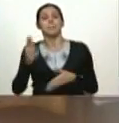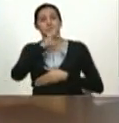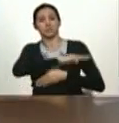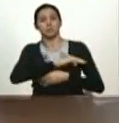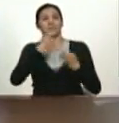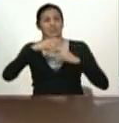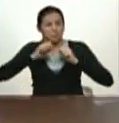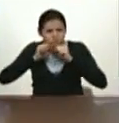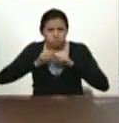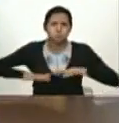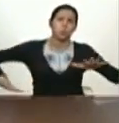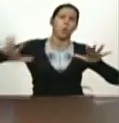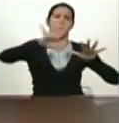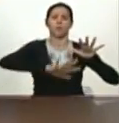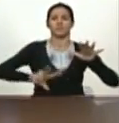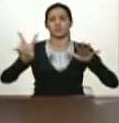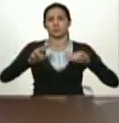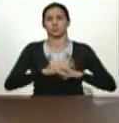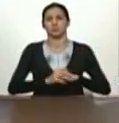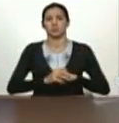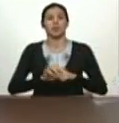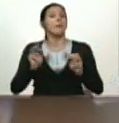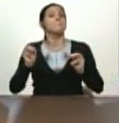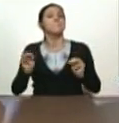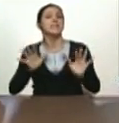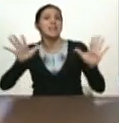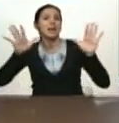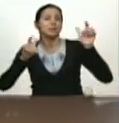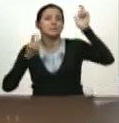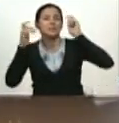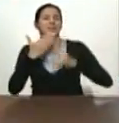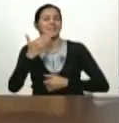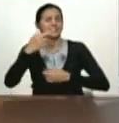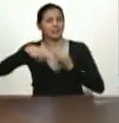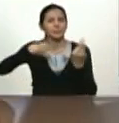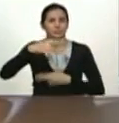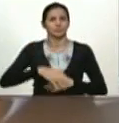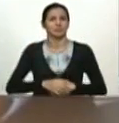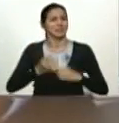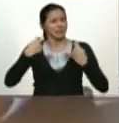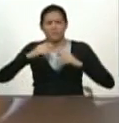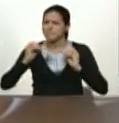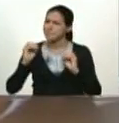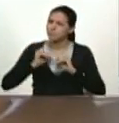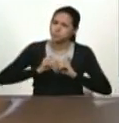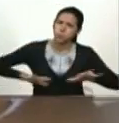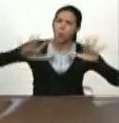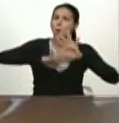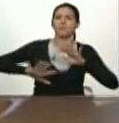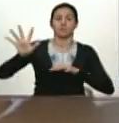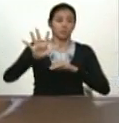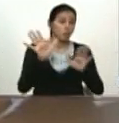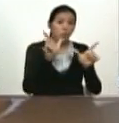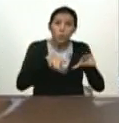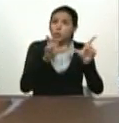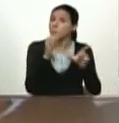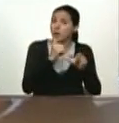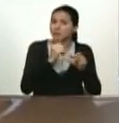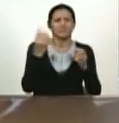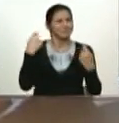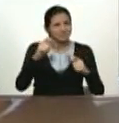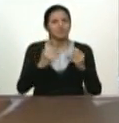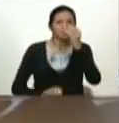revolución. El milagro de Chávez aquí. El milagro de la revolución. Expandir. Expandir, estoy diciendo.